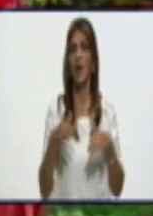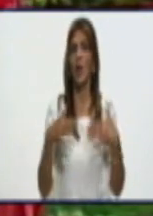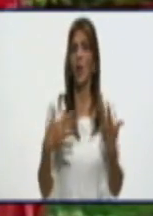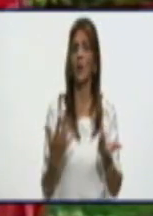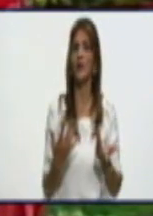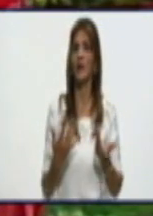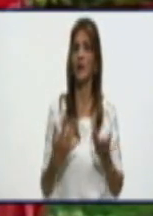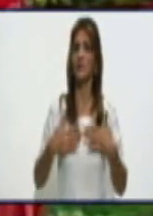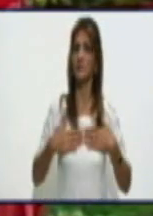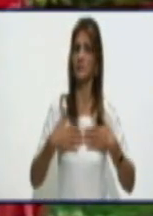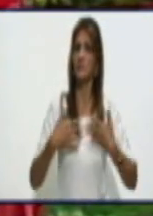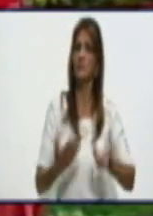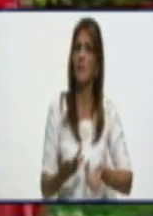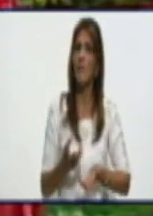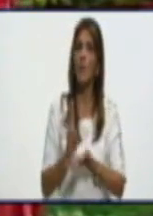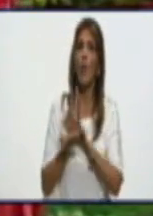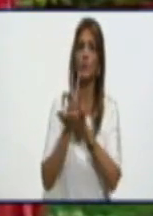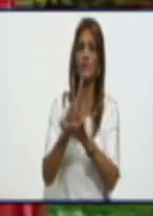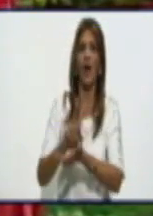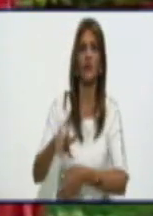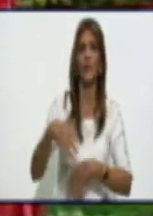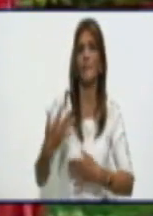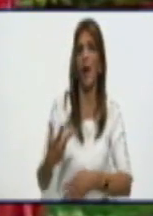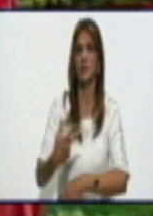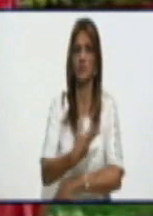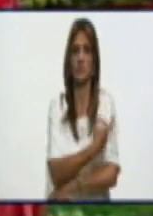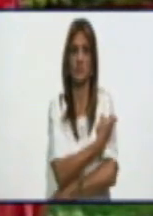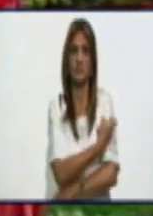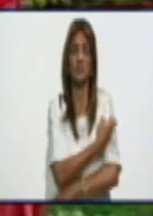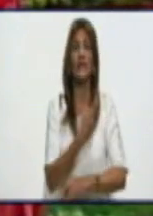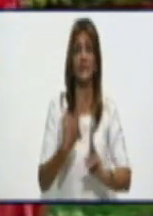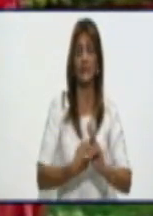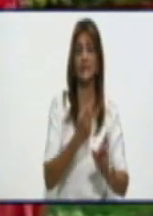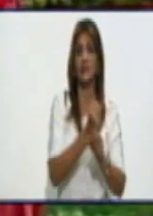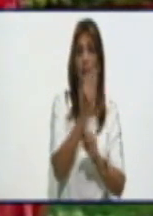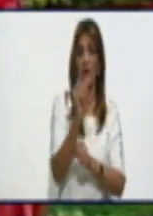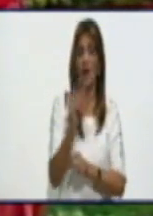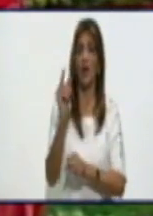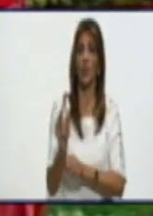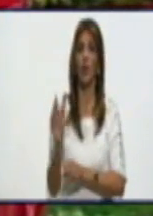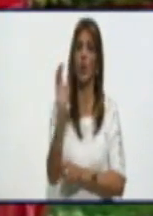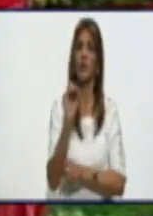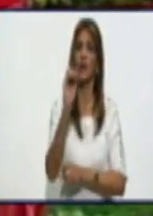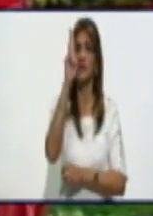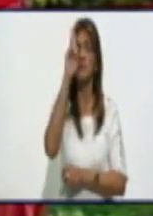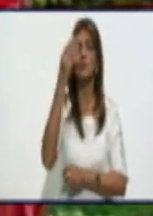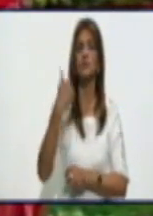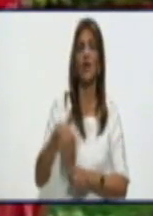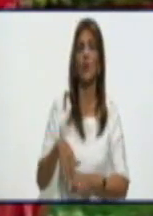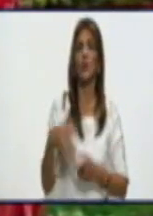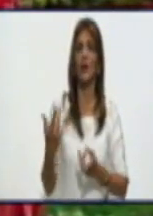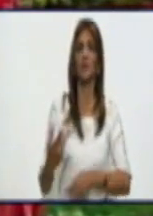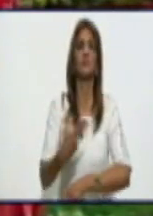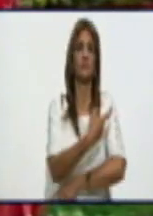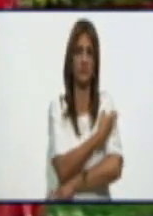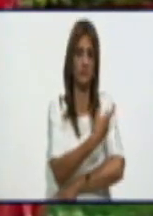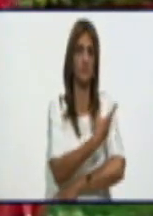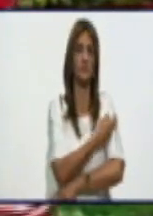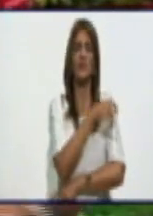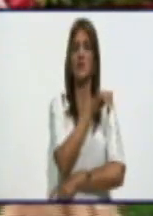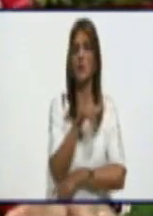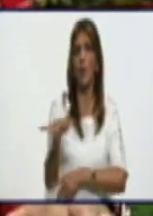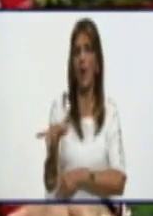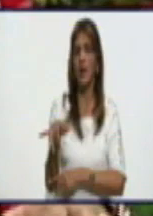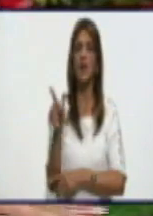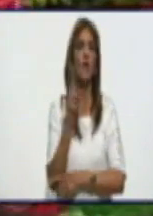al candidato vacunal y trabajadores de la salud que han estado recibiendo la intervención de Agdala. No es